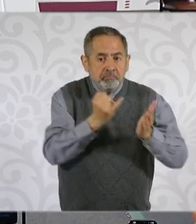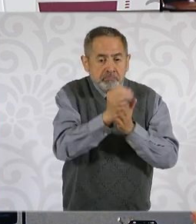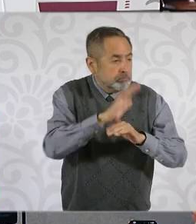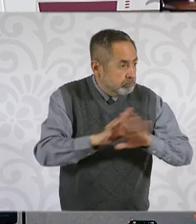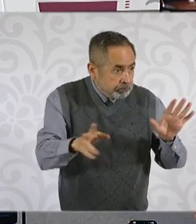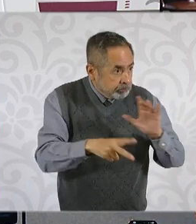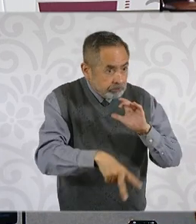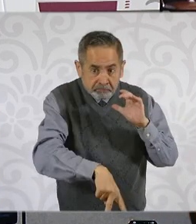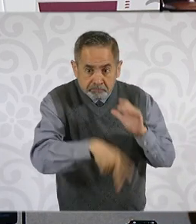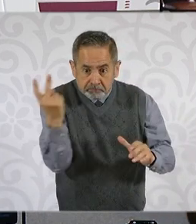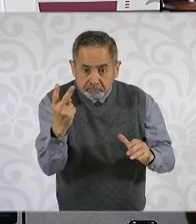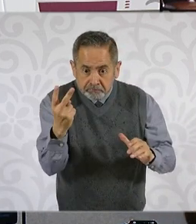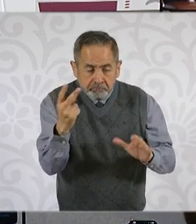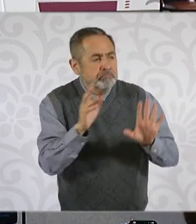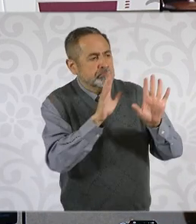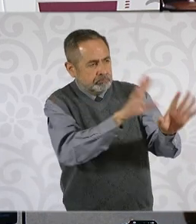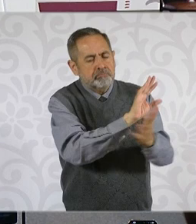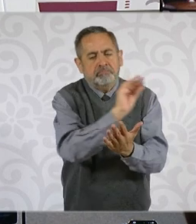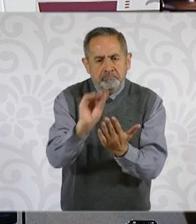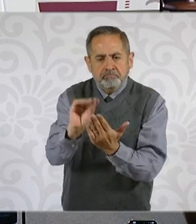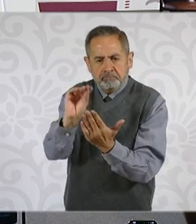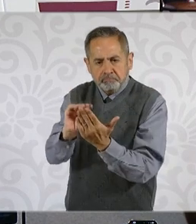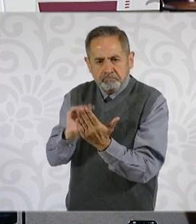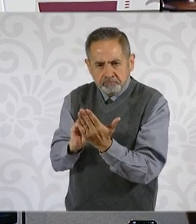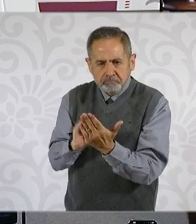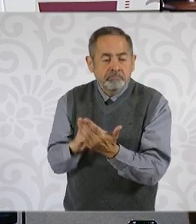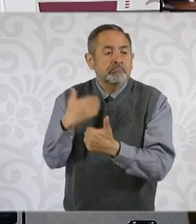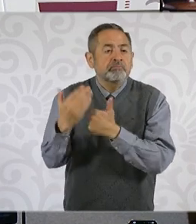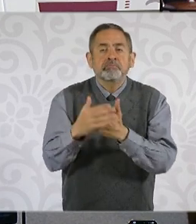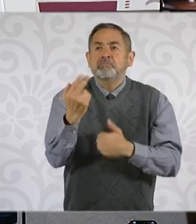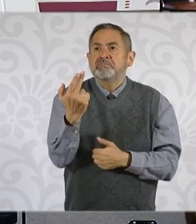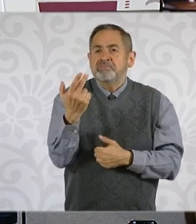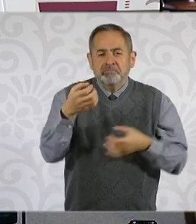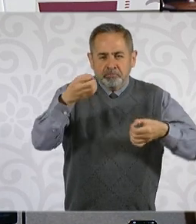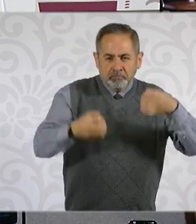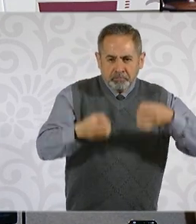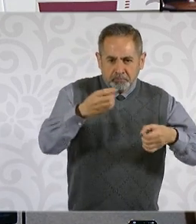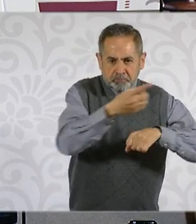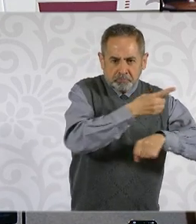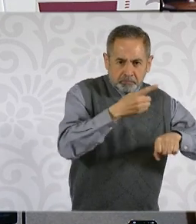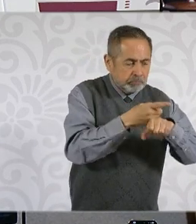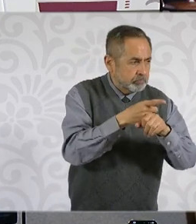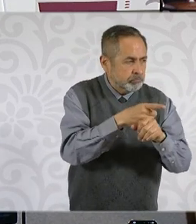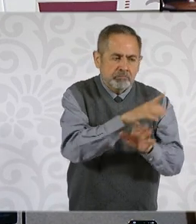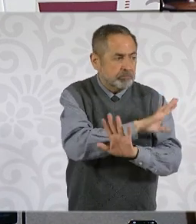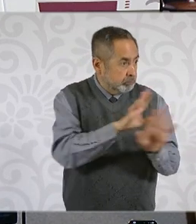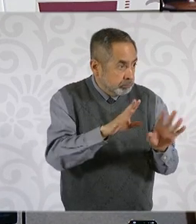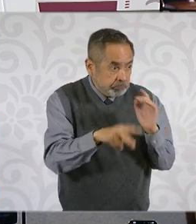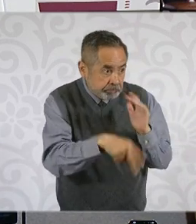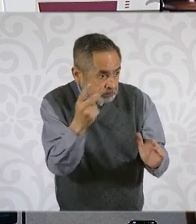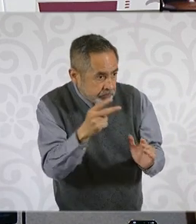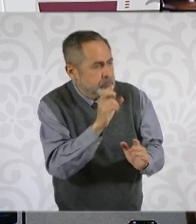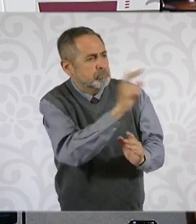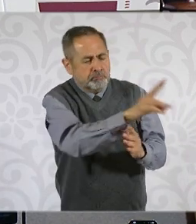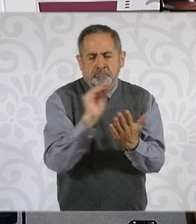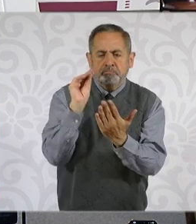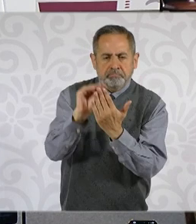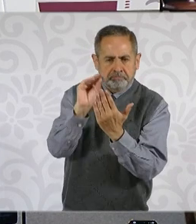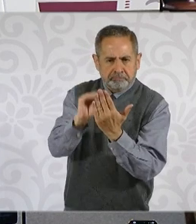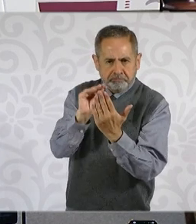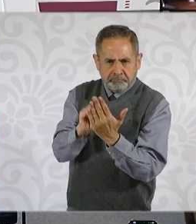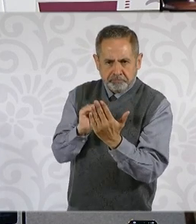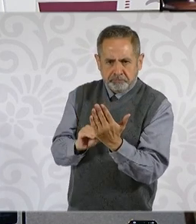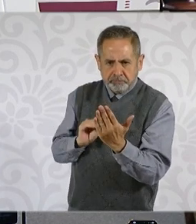así como de 25 jueces de distrito que fueron integrados de manera directa. Hay que